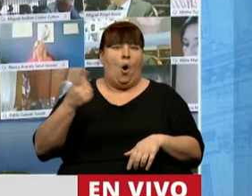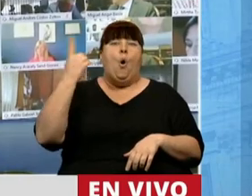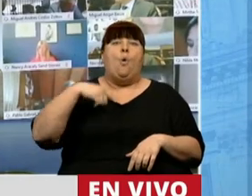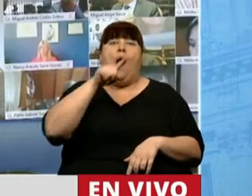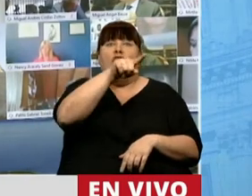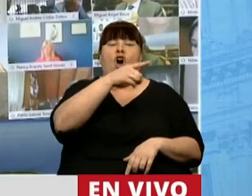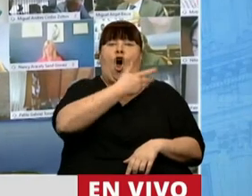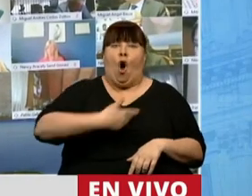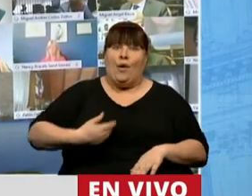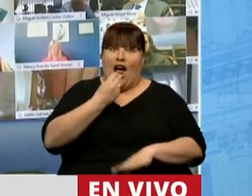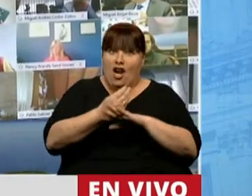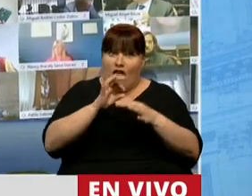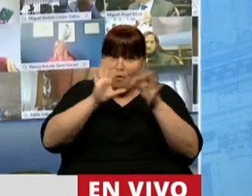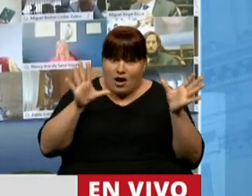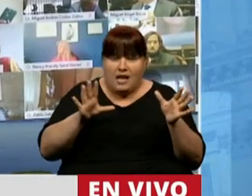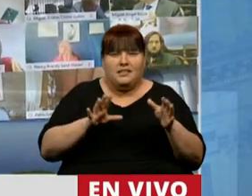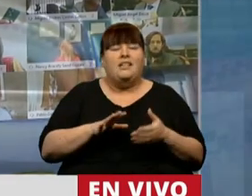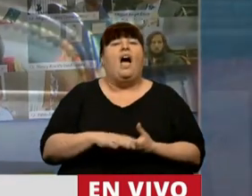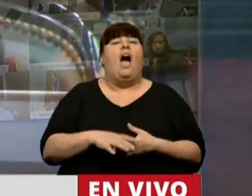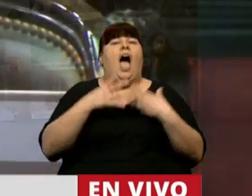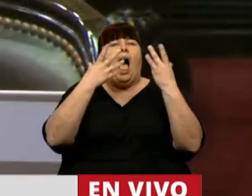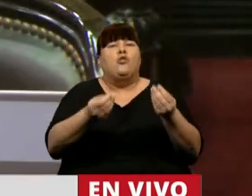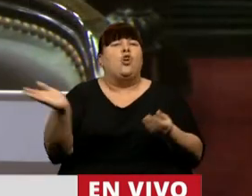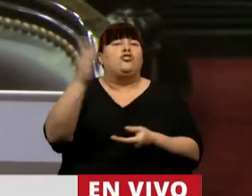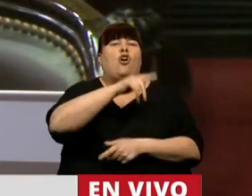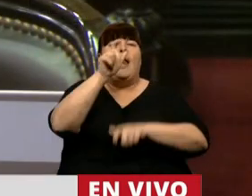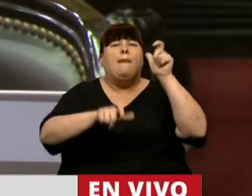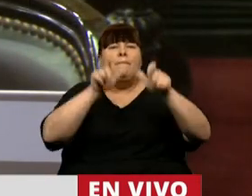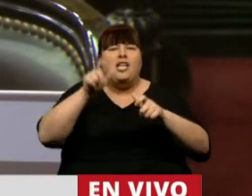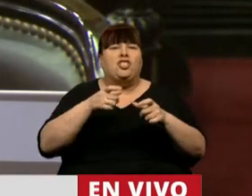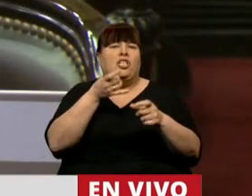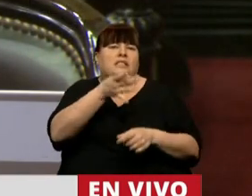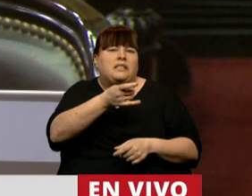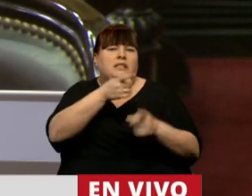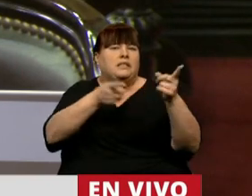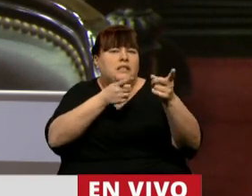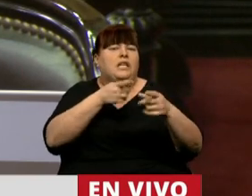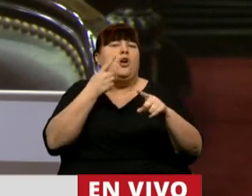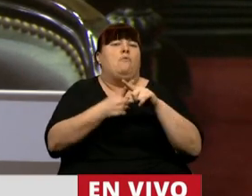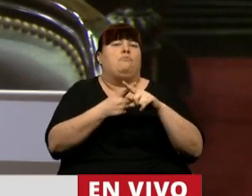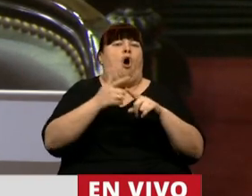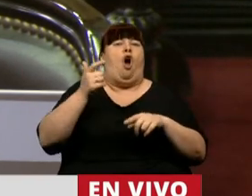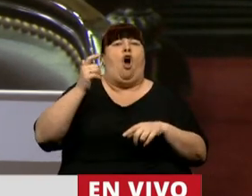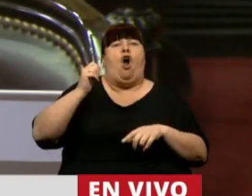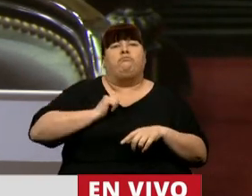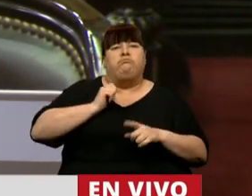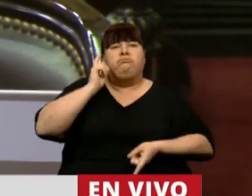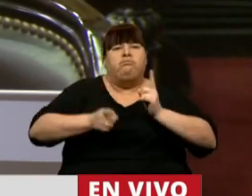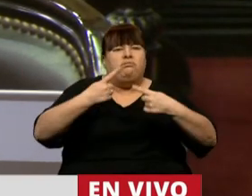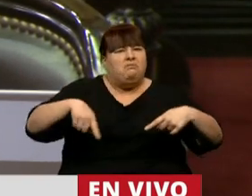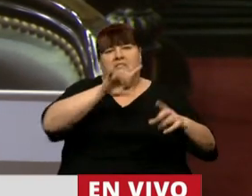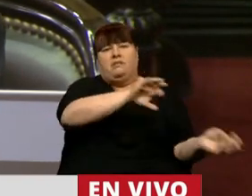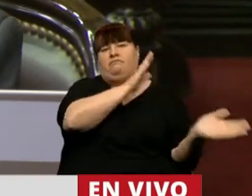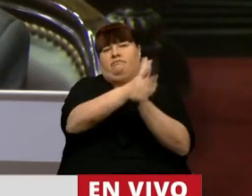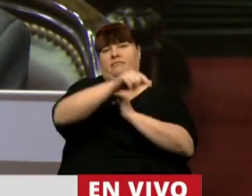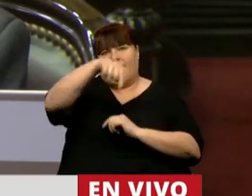vez que gobernaron este país dieron asilo a todos aquellos que eran perseguidos por regímenes autoritarios o dictaduras